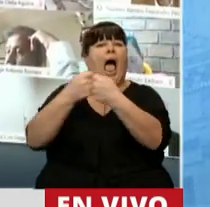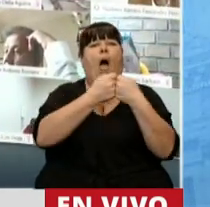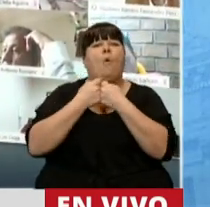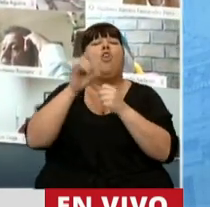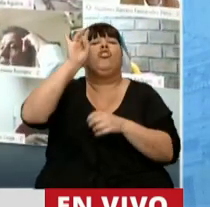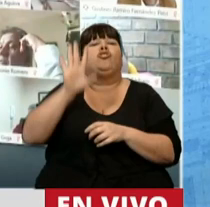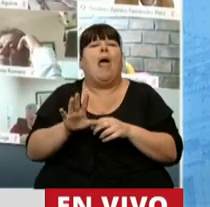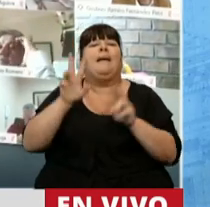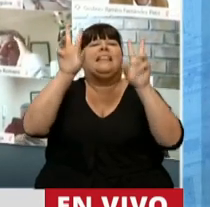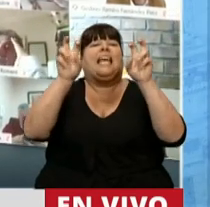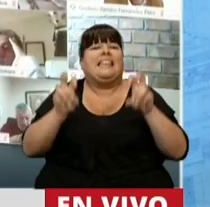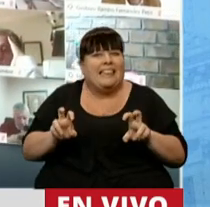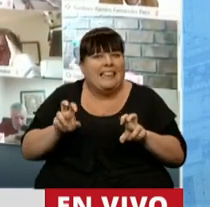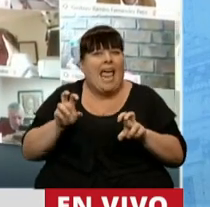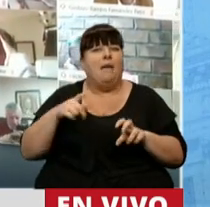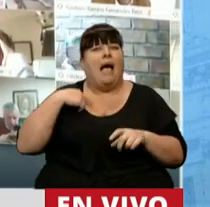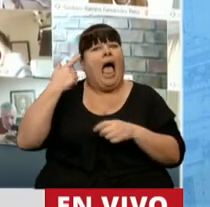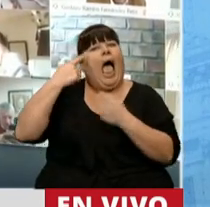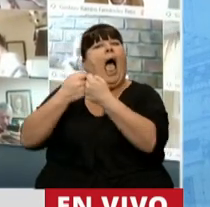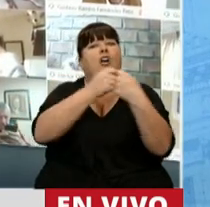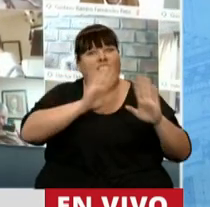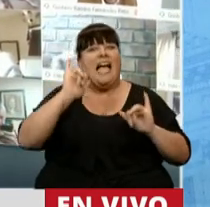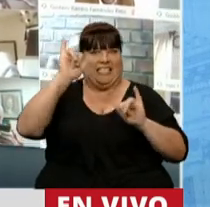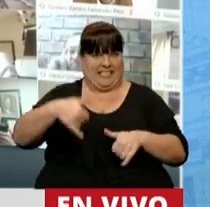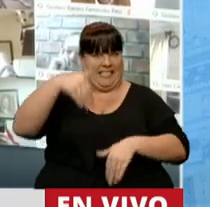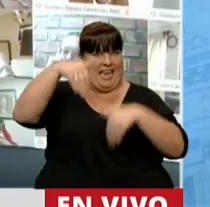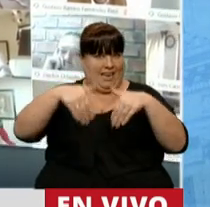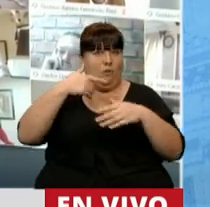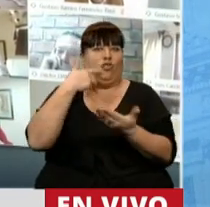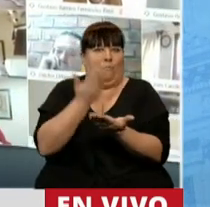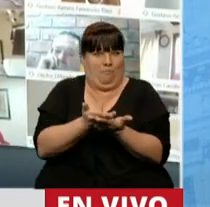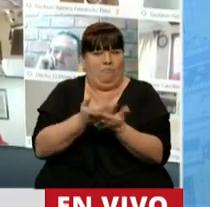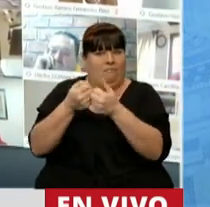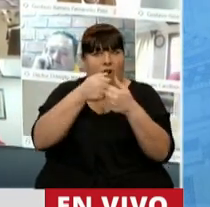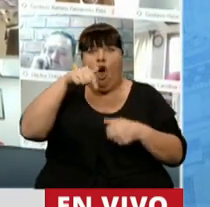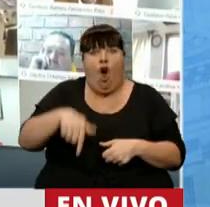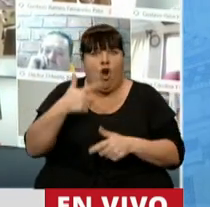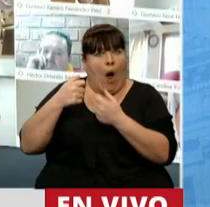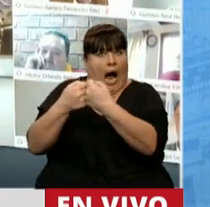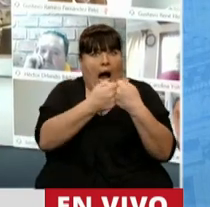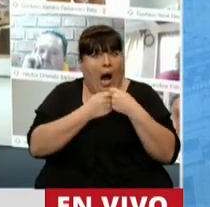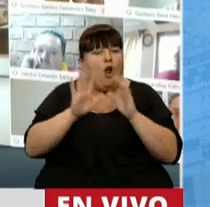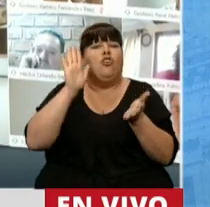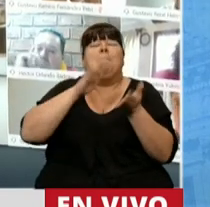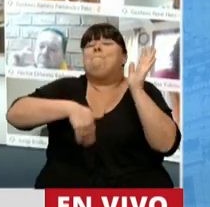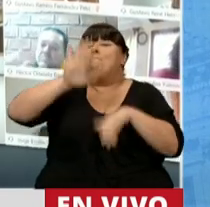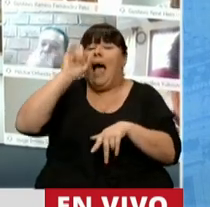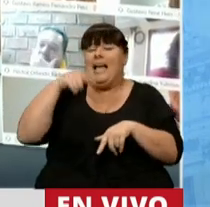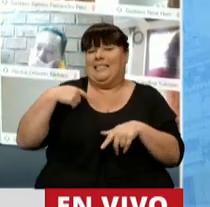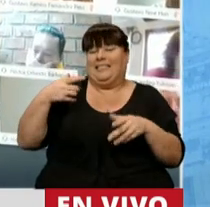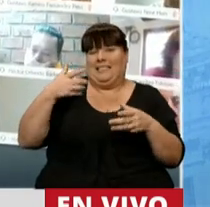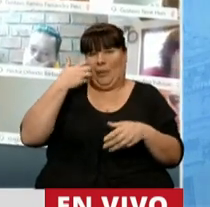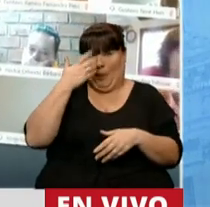para tratar solamente temas en los que estábamos de acuerdo y había consenso, y hoy no hay consenso, sobre todo con el